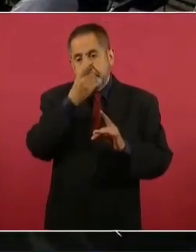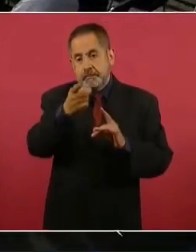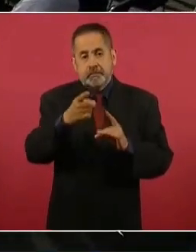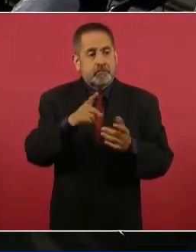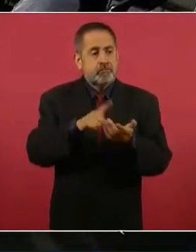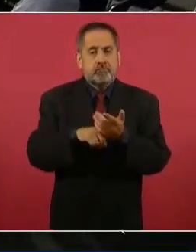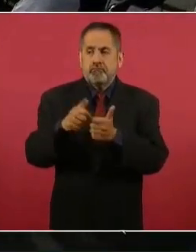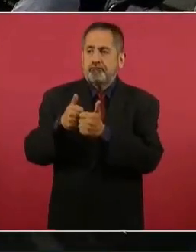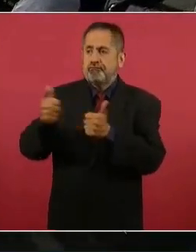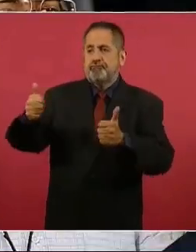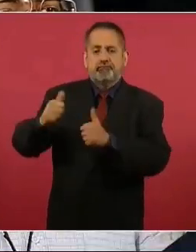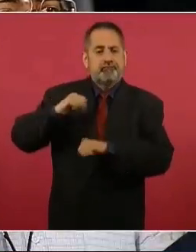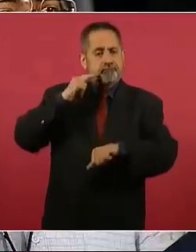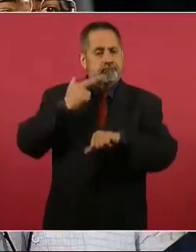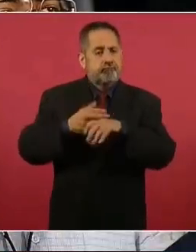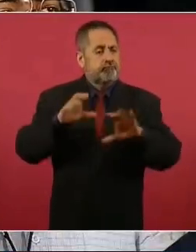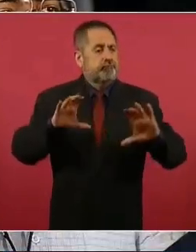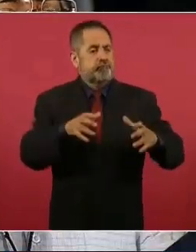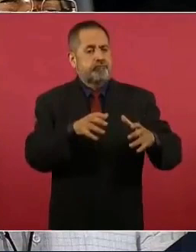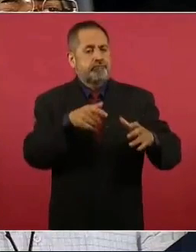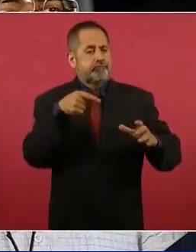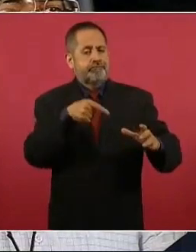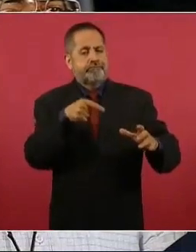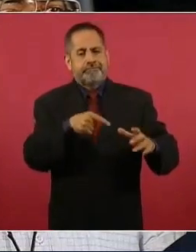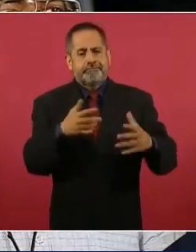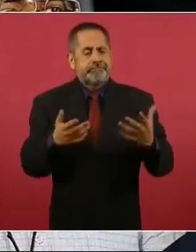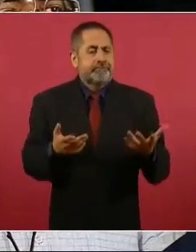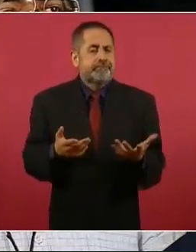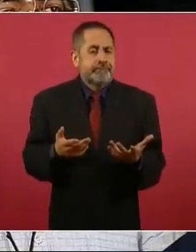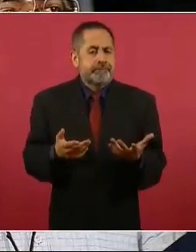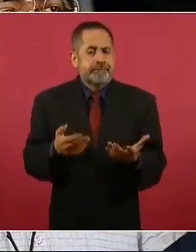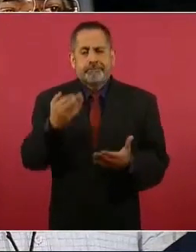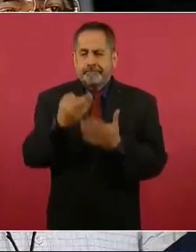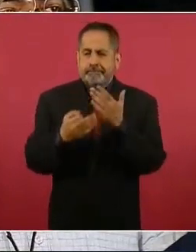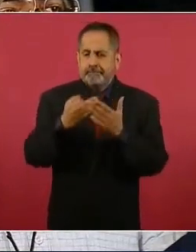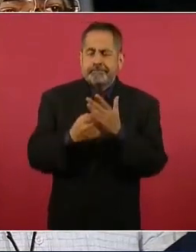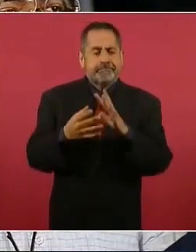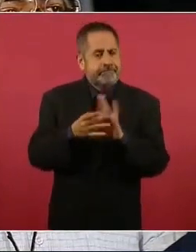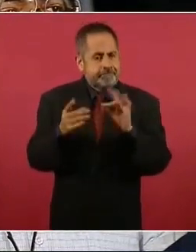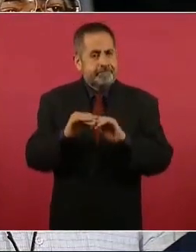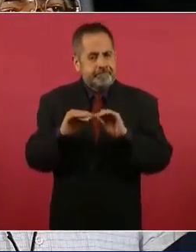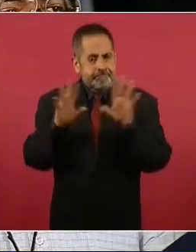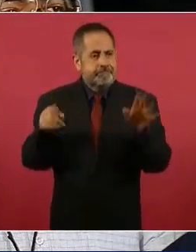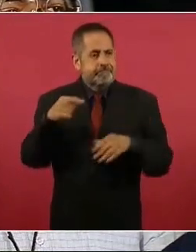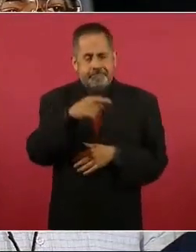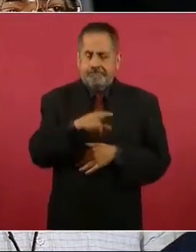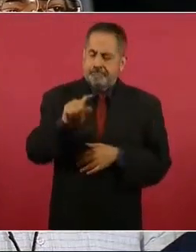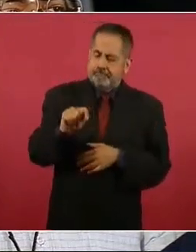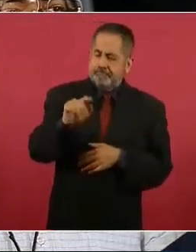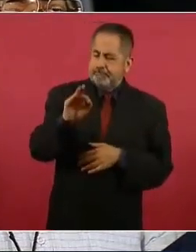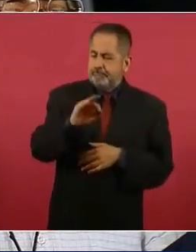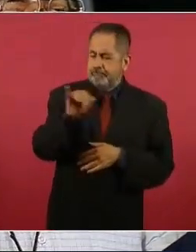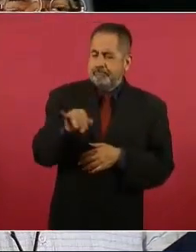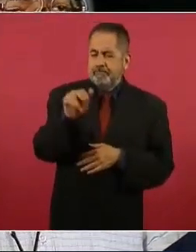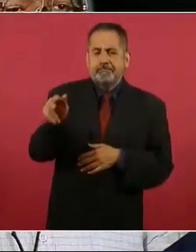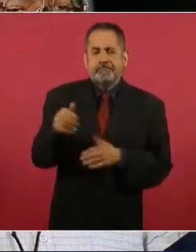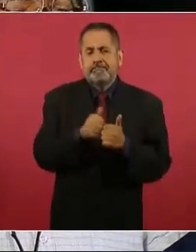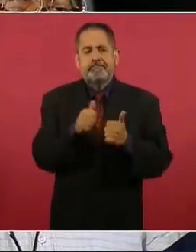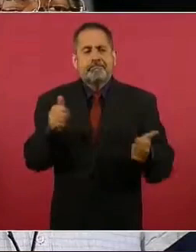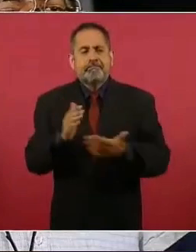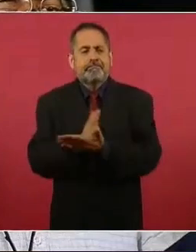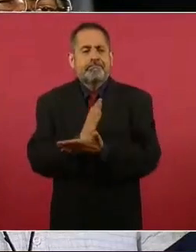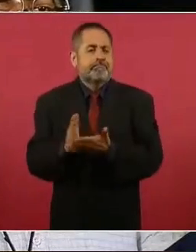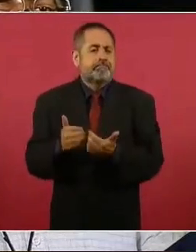órganos autónomos aquí en la conferencia de prensa, no sale al descubierto. La